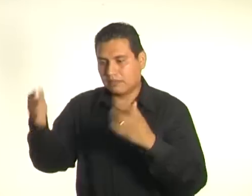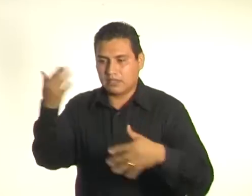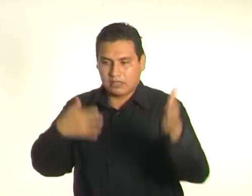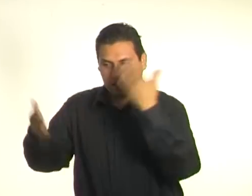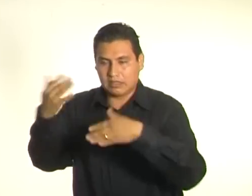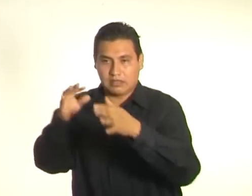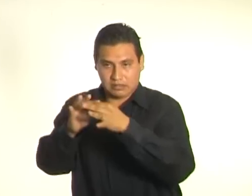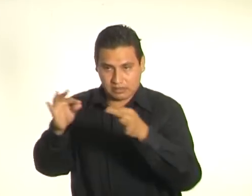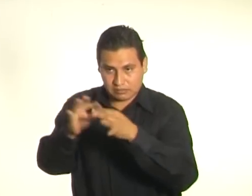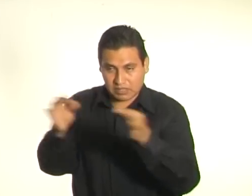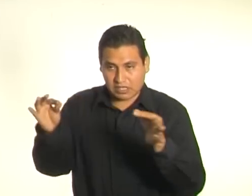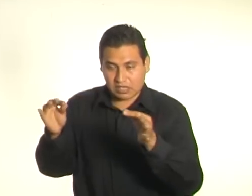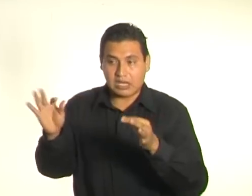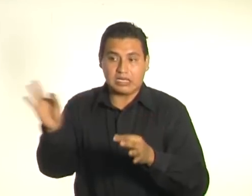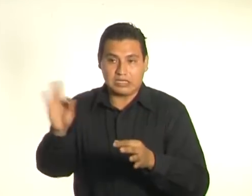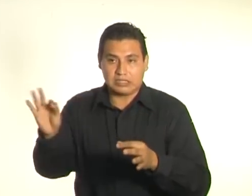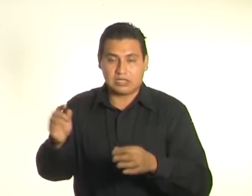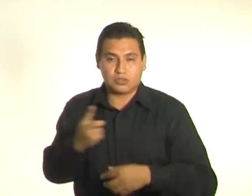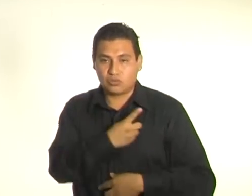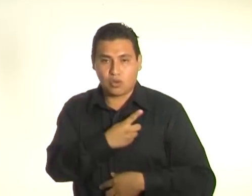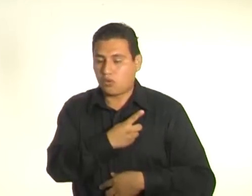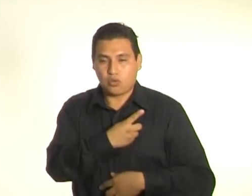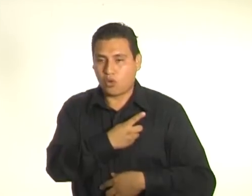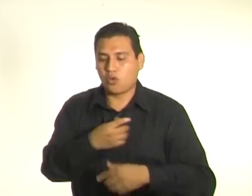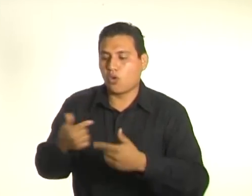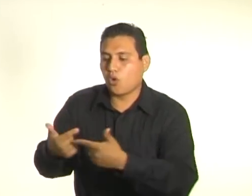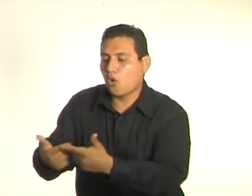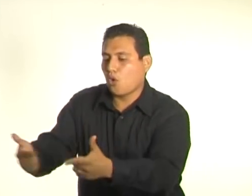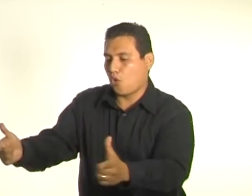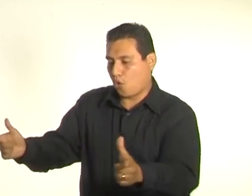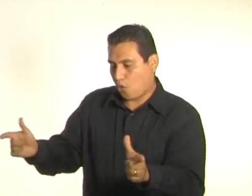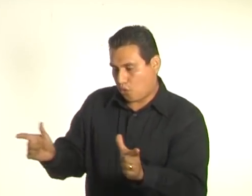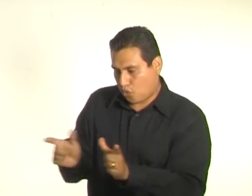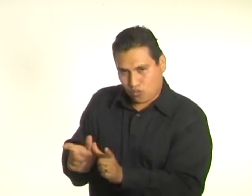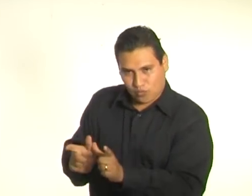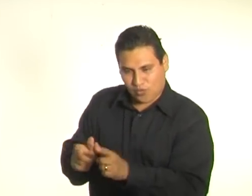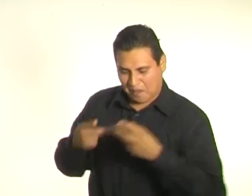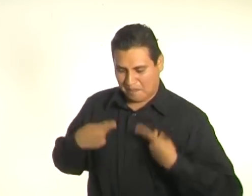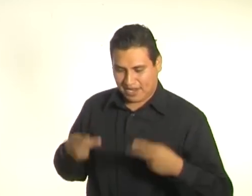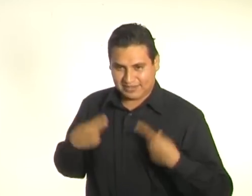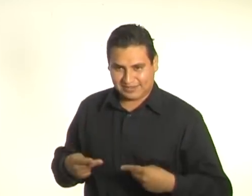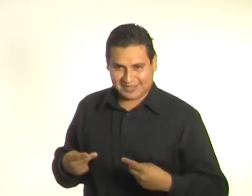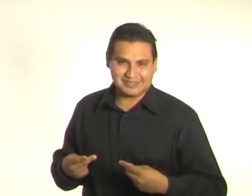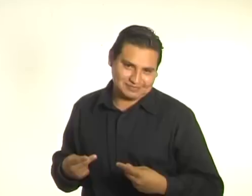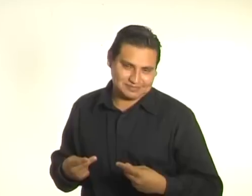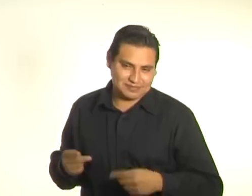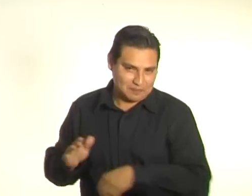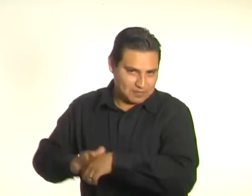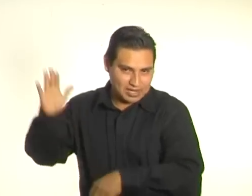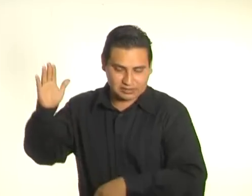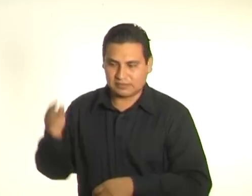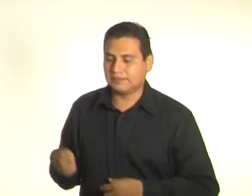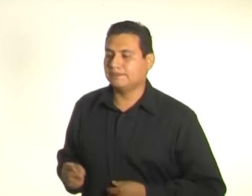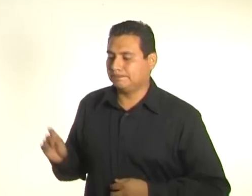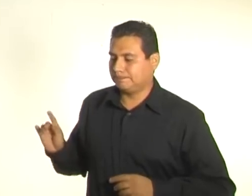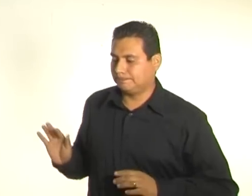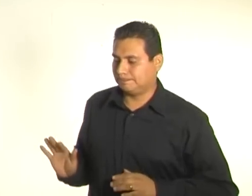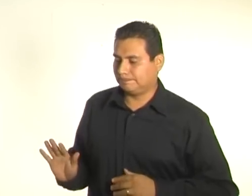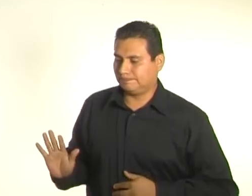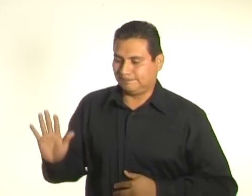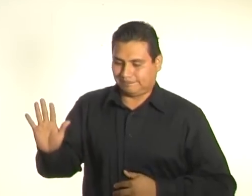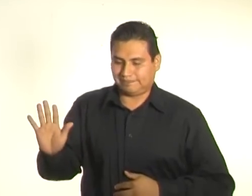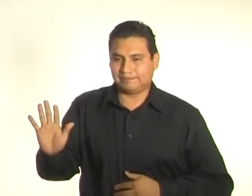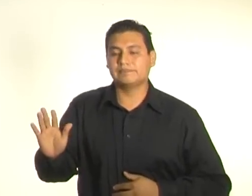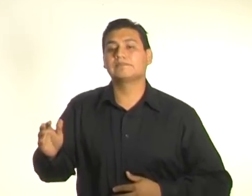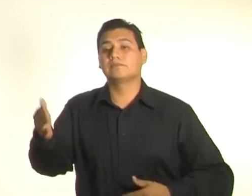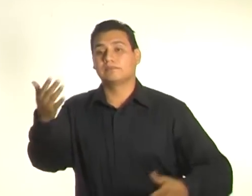integrantes del equipo repitiendo la misma información, porque tendemos mucho a hacer eso. Cuando estamos en equipo,